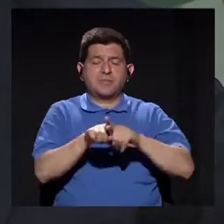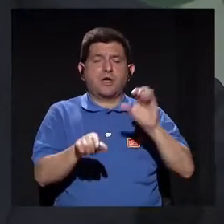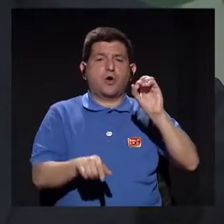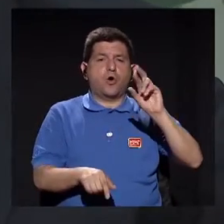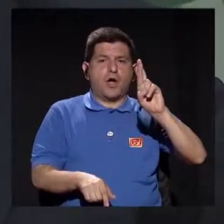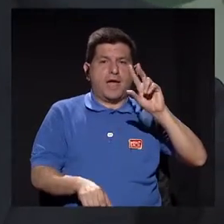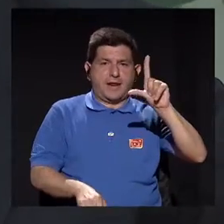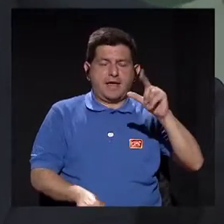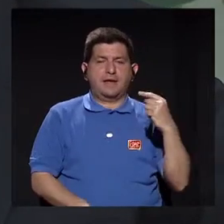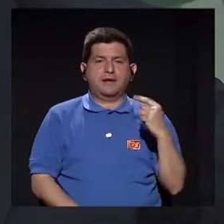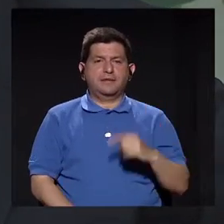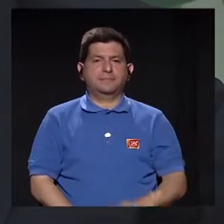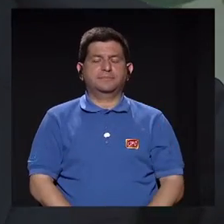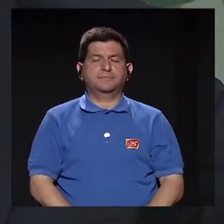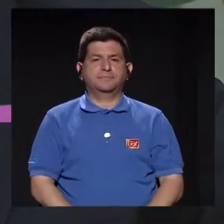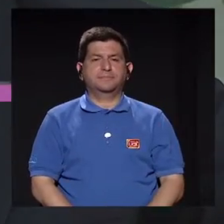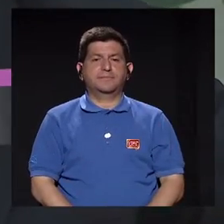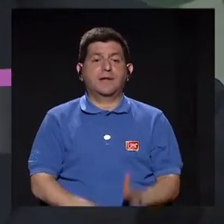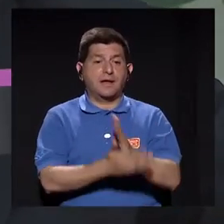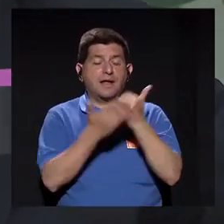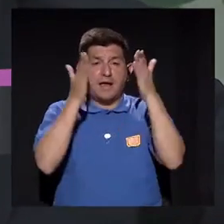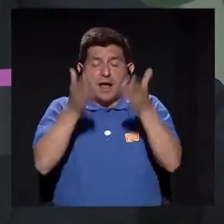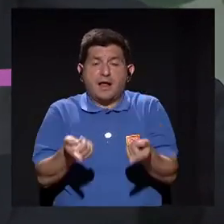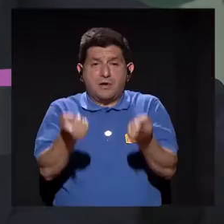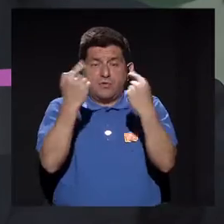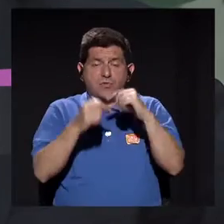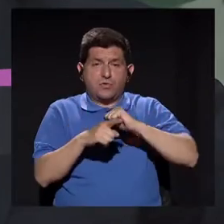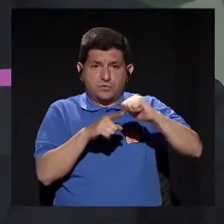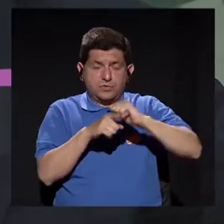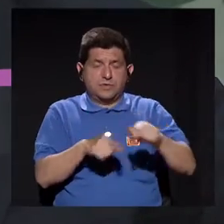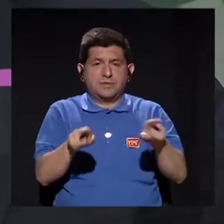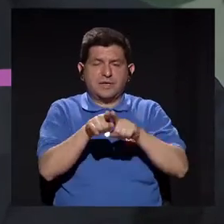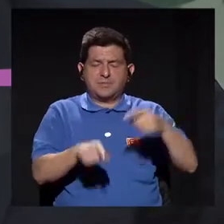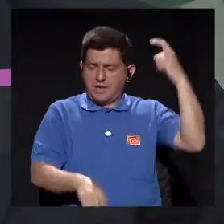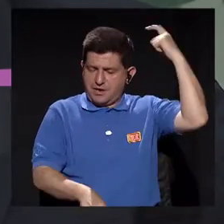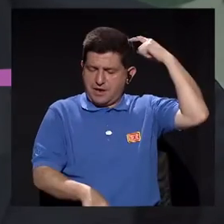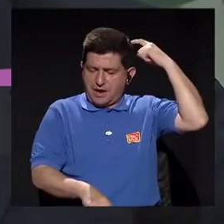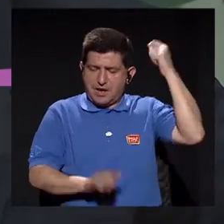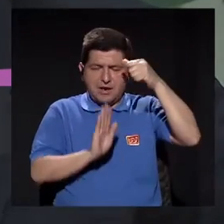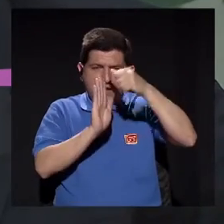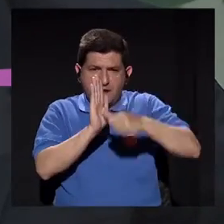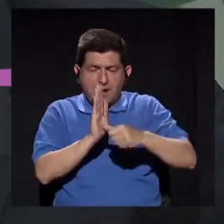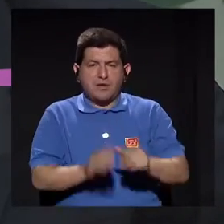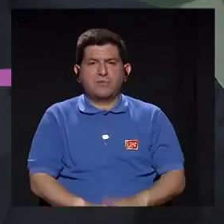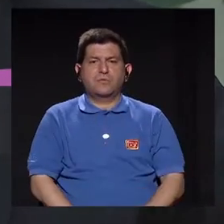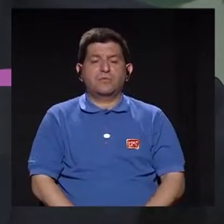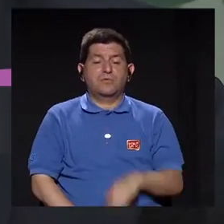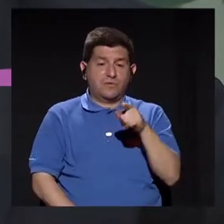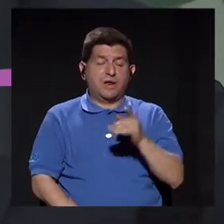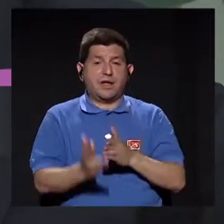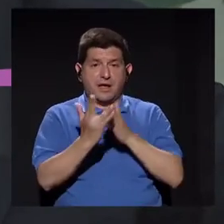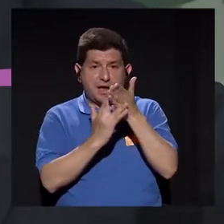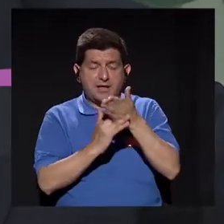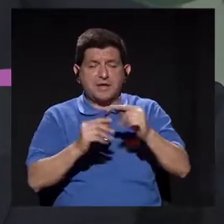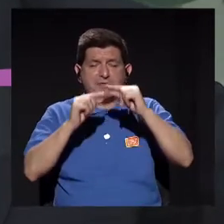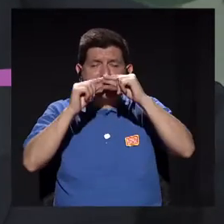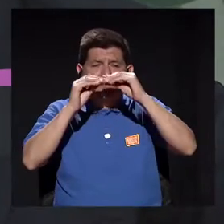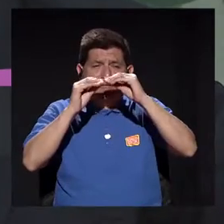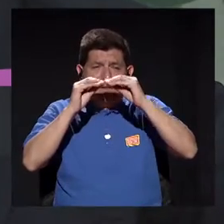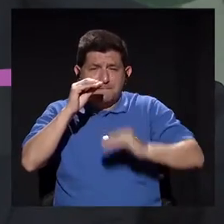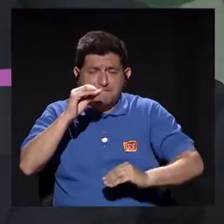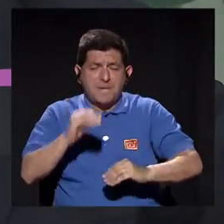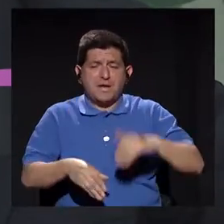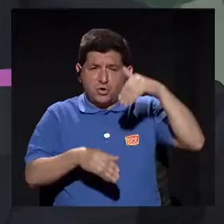otorrinos y algunos que van a venir a entrenarse en neurocirugía para cirugía de base de cráneo a través de la mínima mente